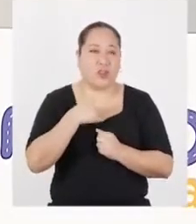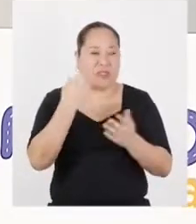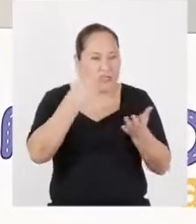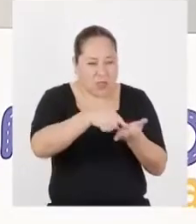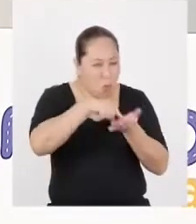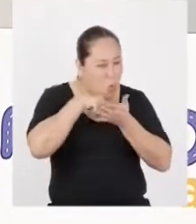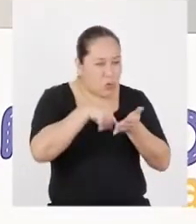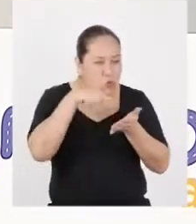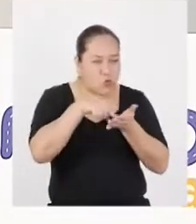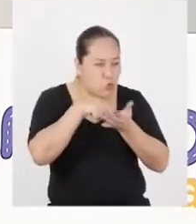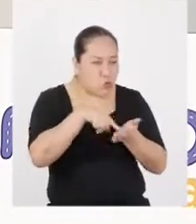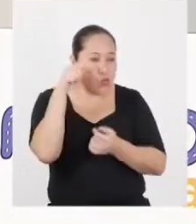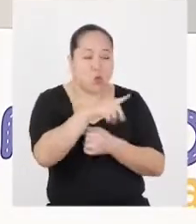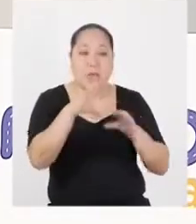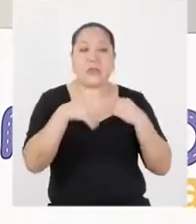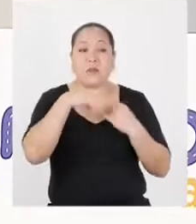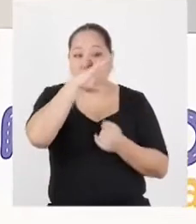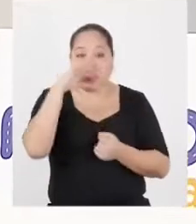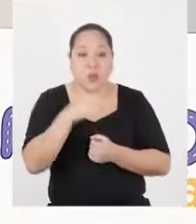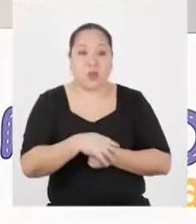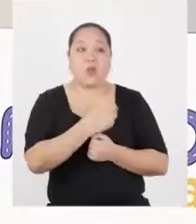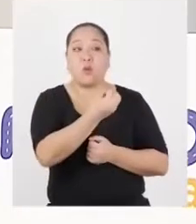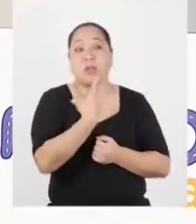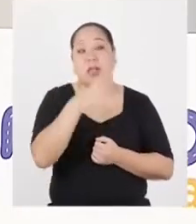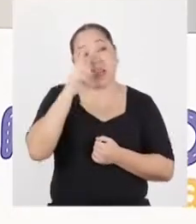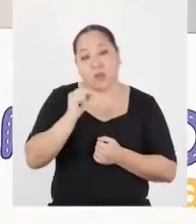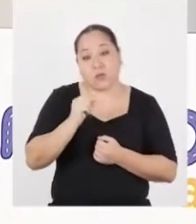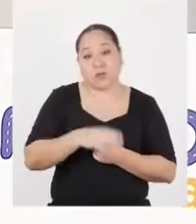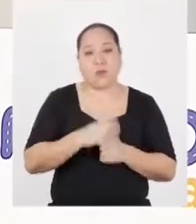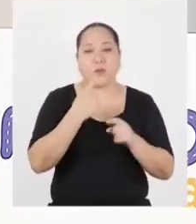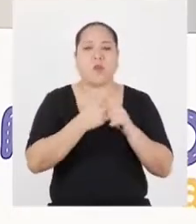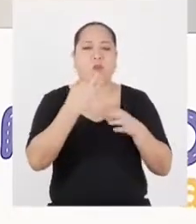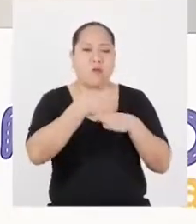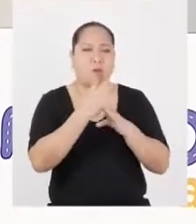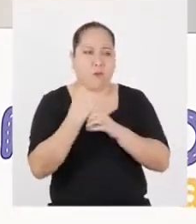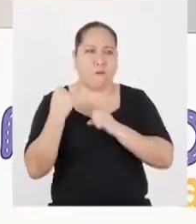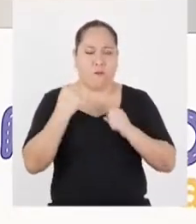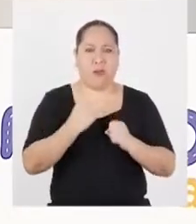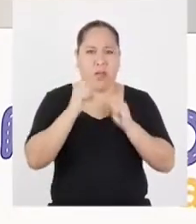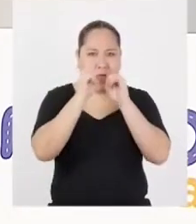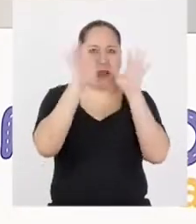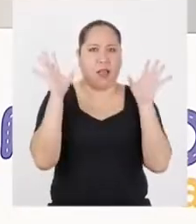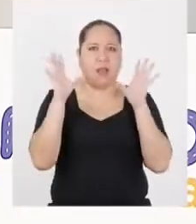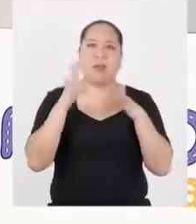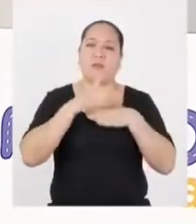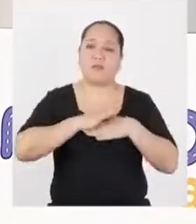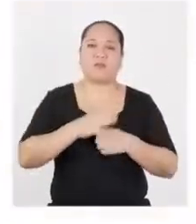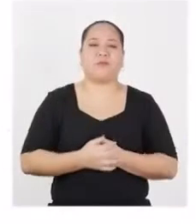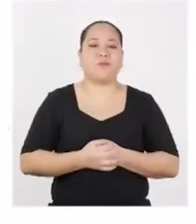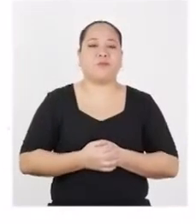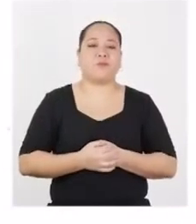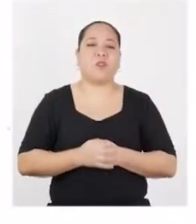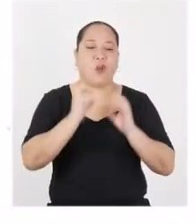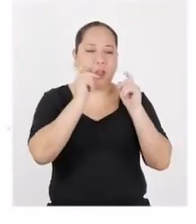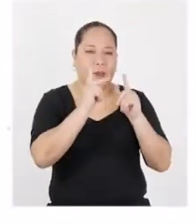a presionar para que tú accedas al consumo de alguna droga y tú me dirás que no, pero de una manera firme, clara y amable.